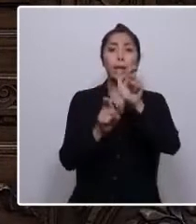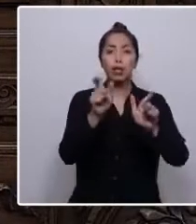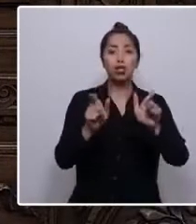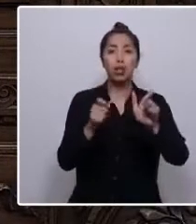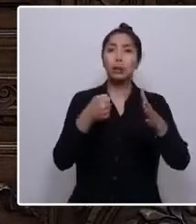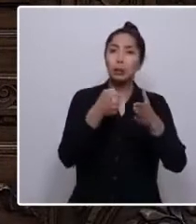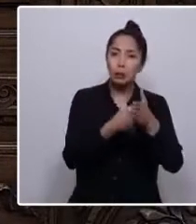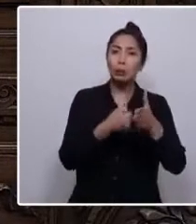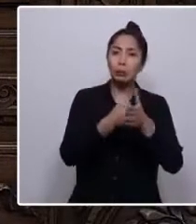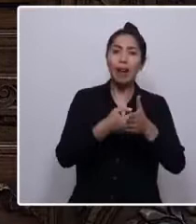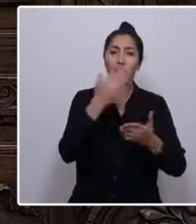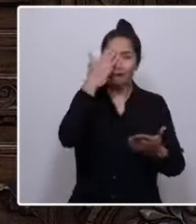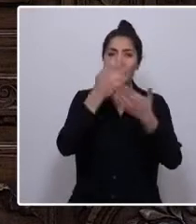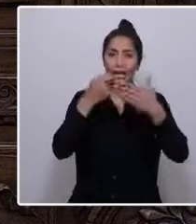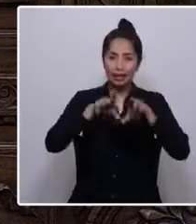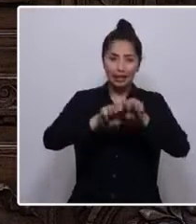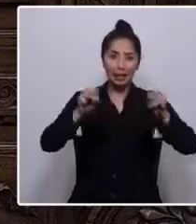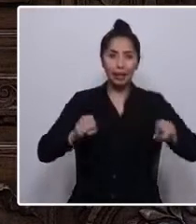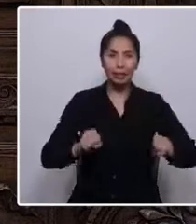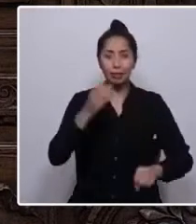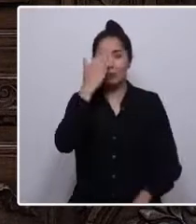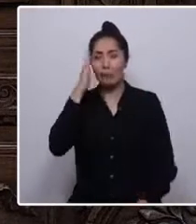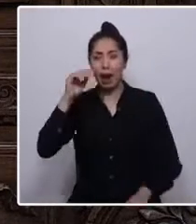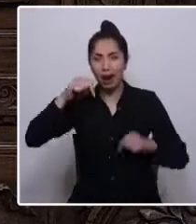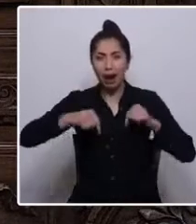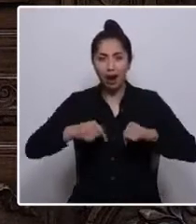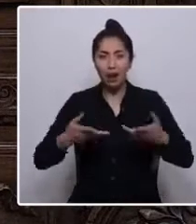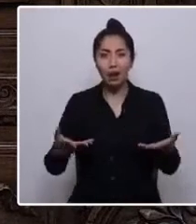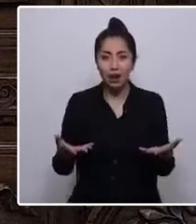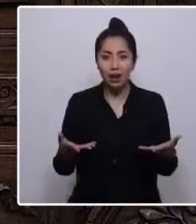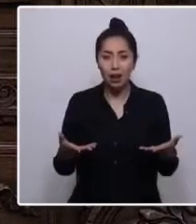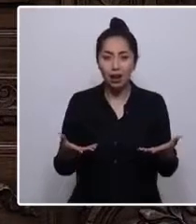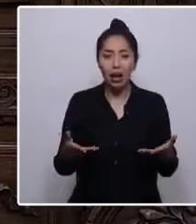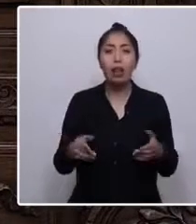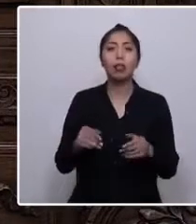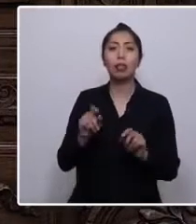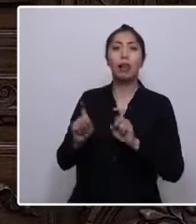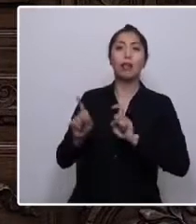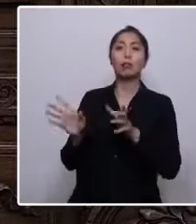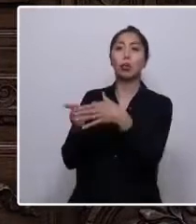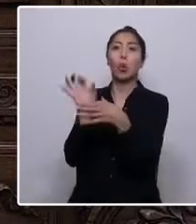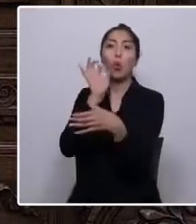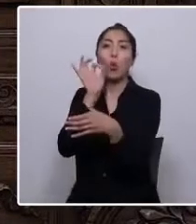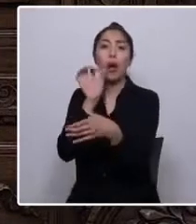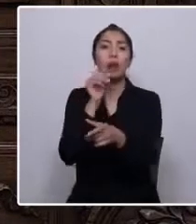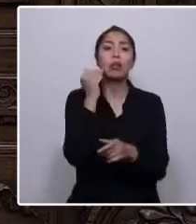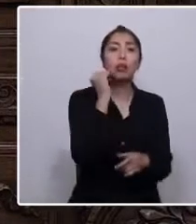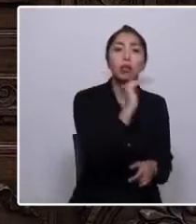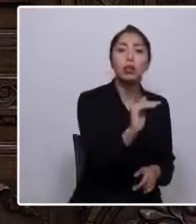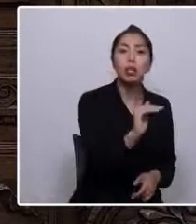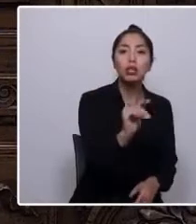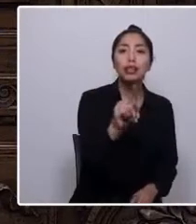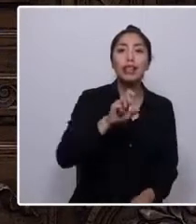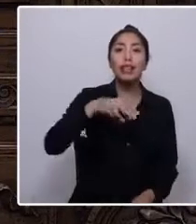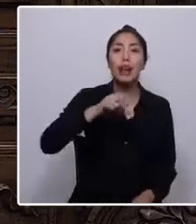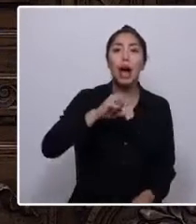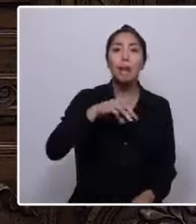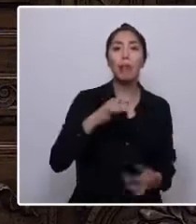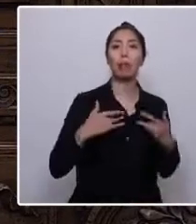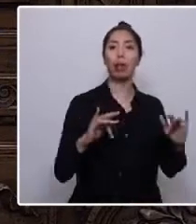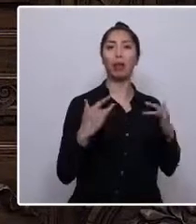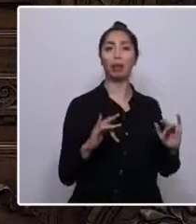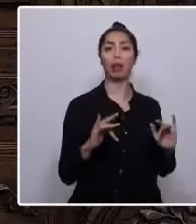frente a este sistema inhumano, que prefieren salvar primero a la banca, antes que a los niños y las niñas al cename. Mi rol hoy en la convencional